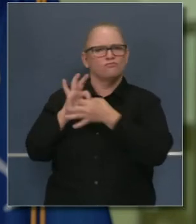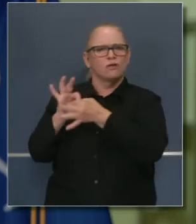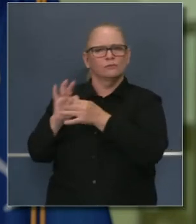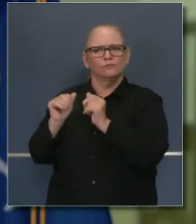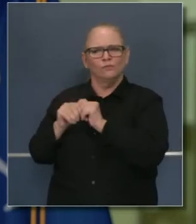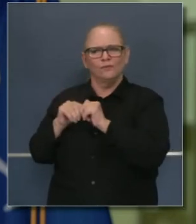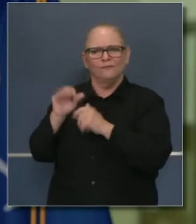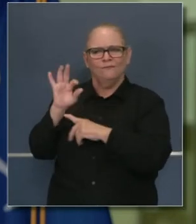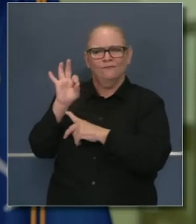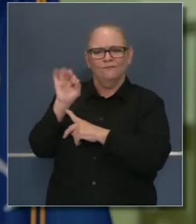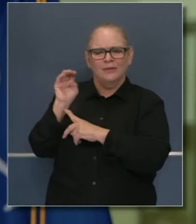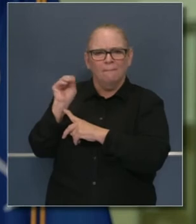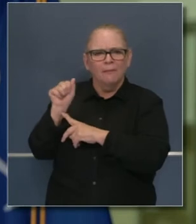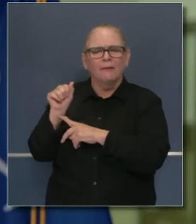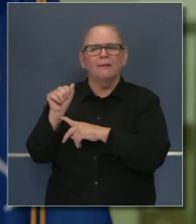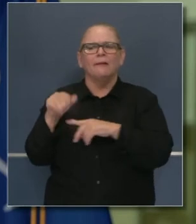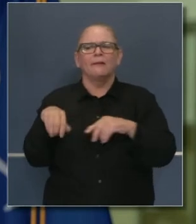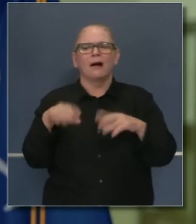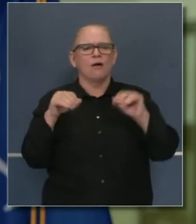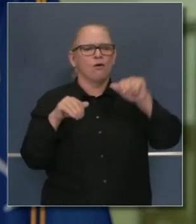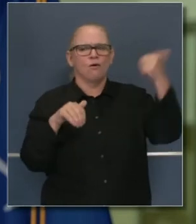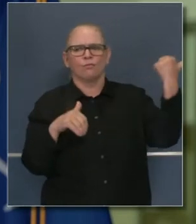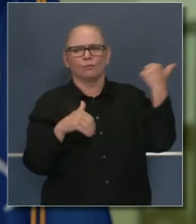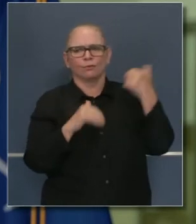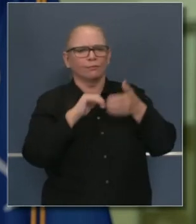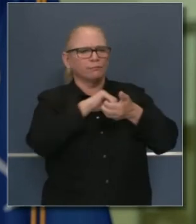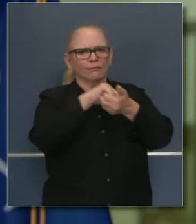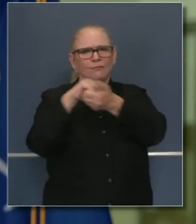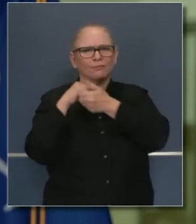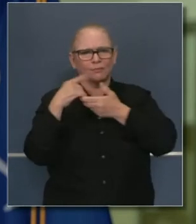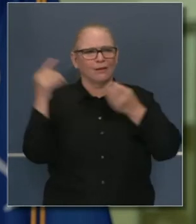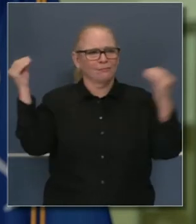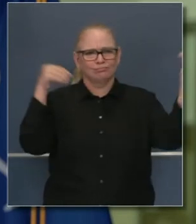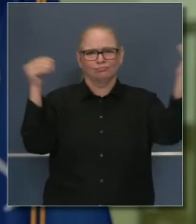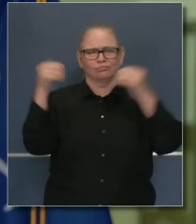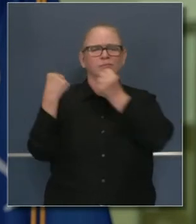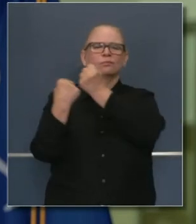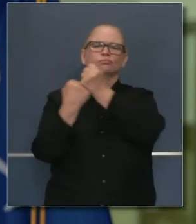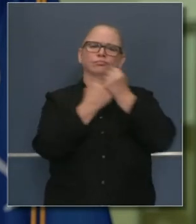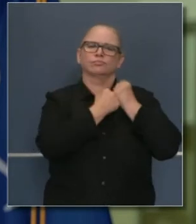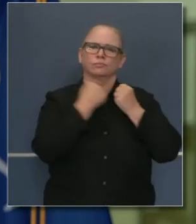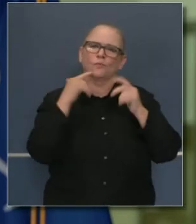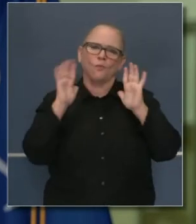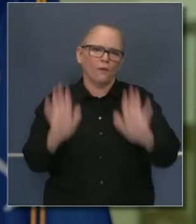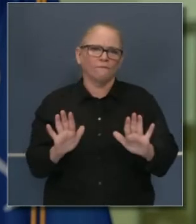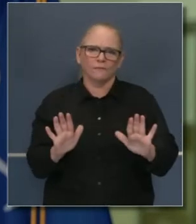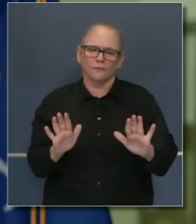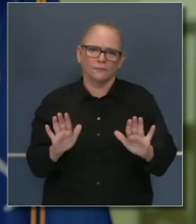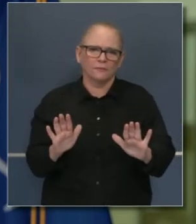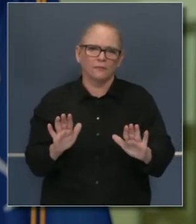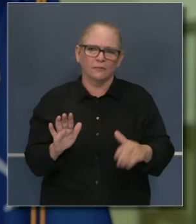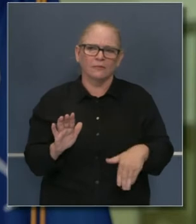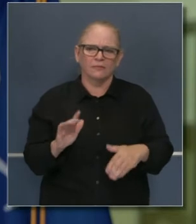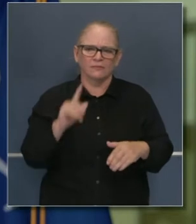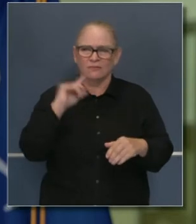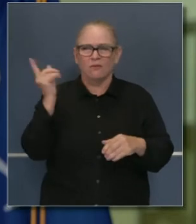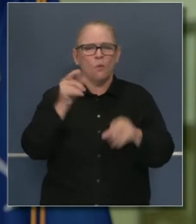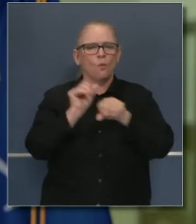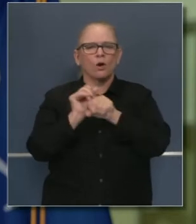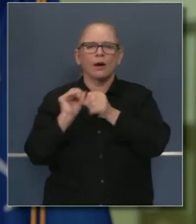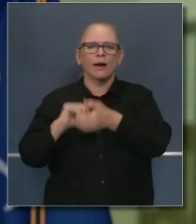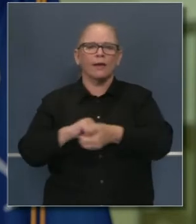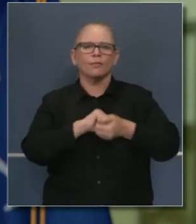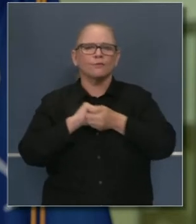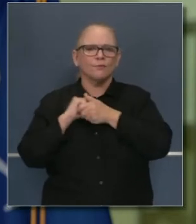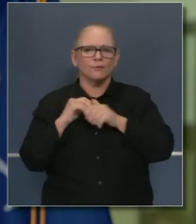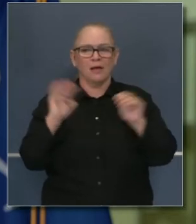con FEMA y con nuestros contrapartes a través de todo el estado de California. El sistema de ayuda mutua excepcional